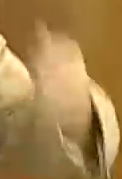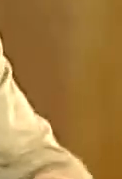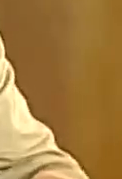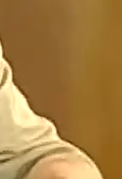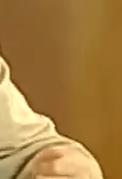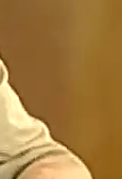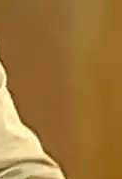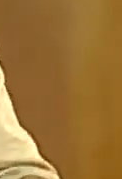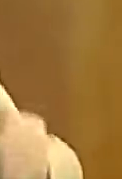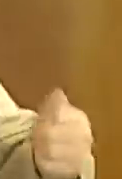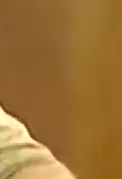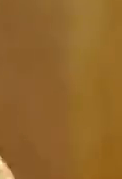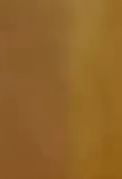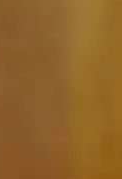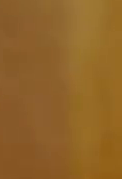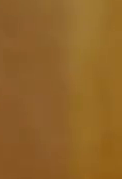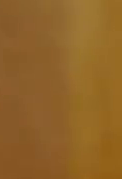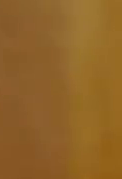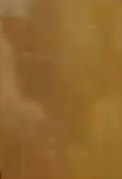ponga por delante